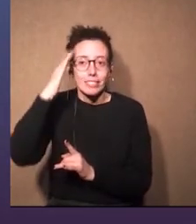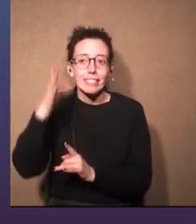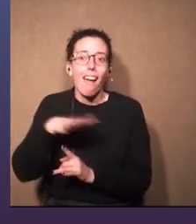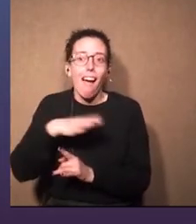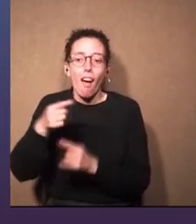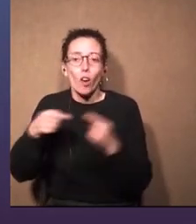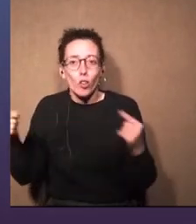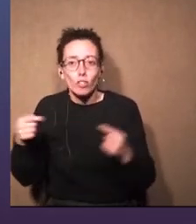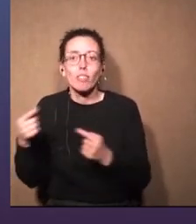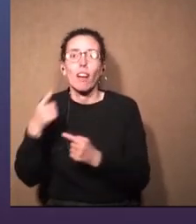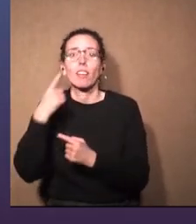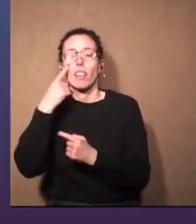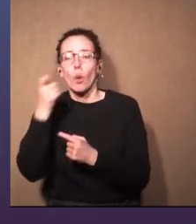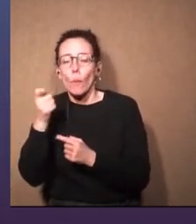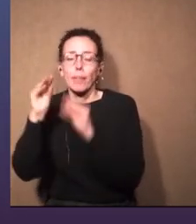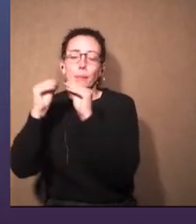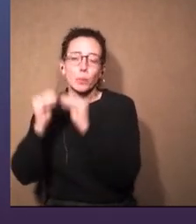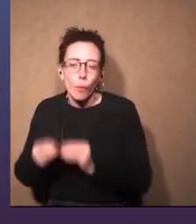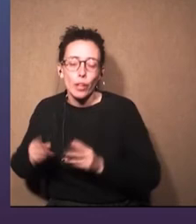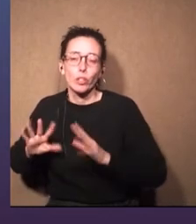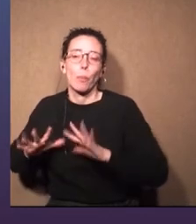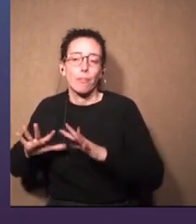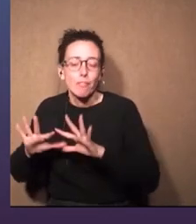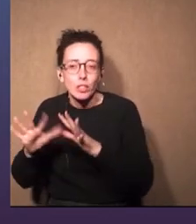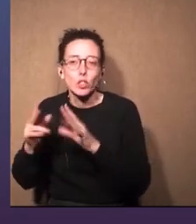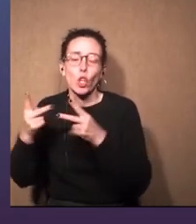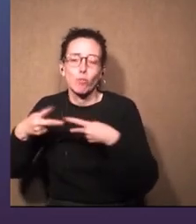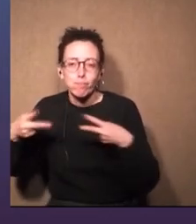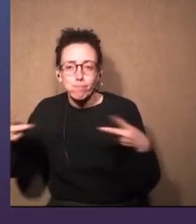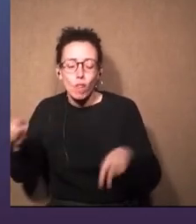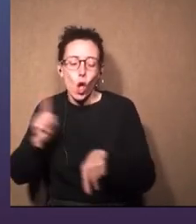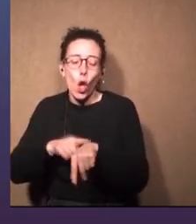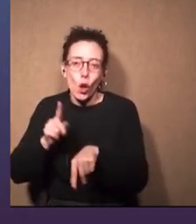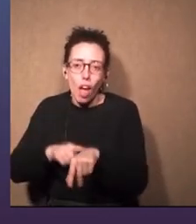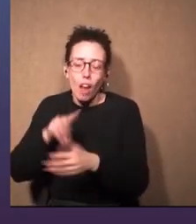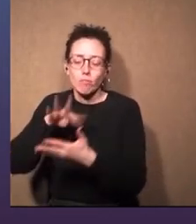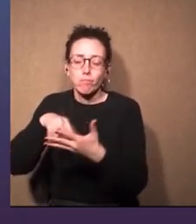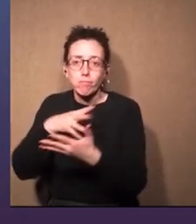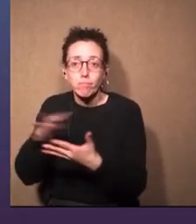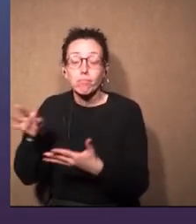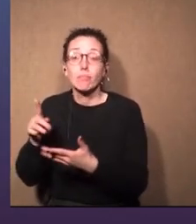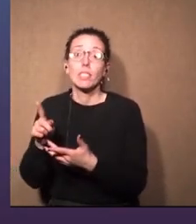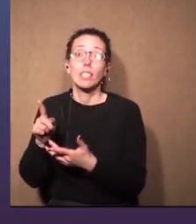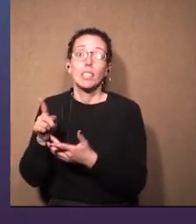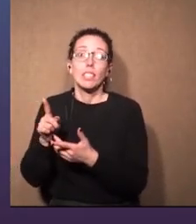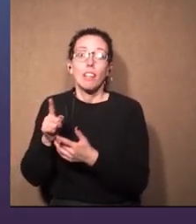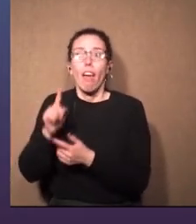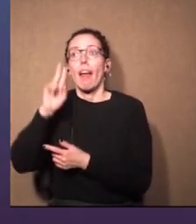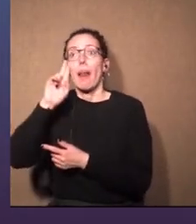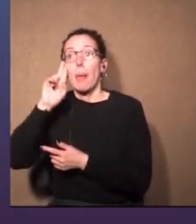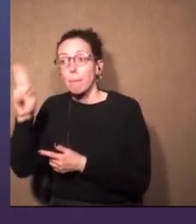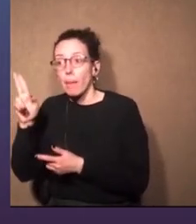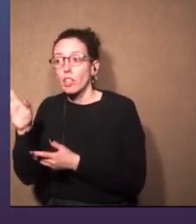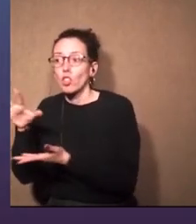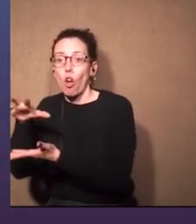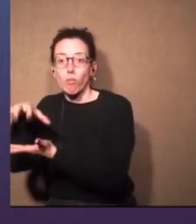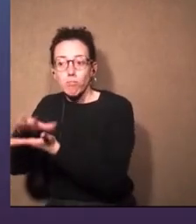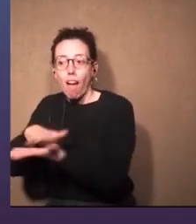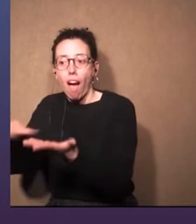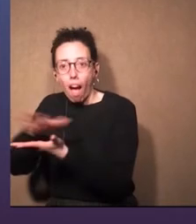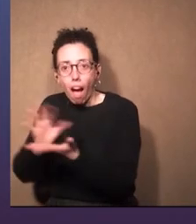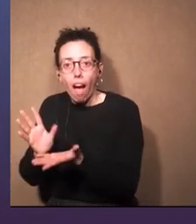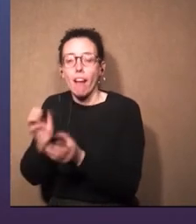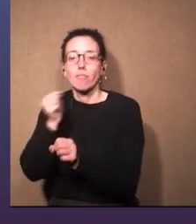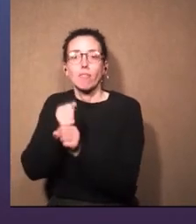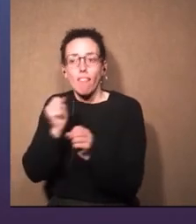y sé que hay cosas que hay que tener en cuenta, presupuesto, planificaciones, horarios, esquedul, respeto con las